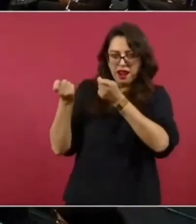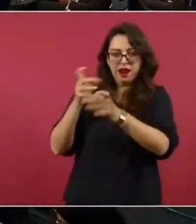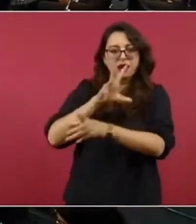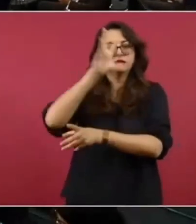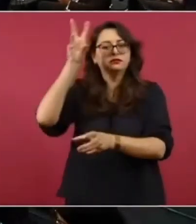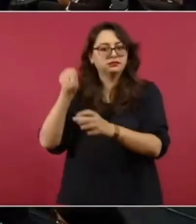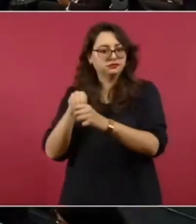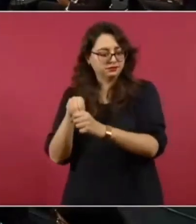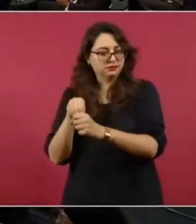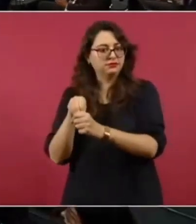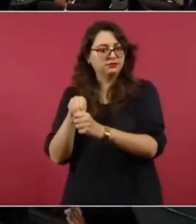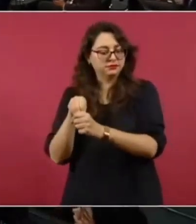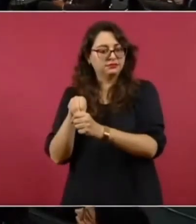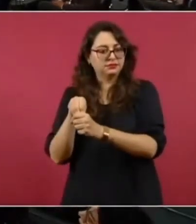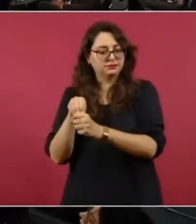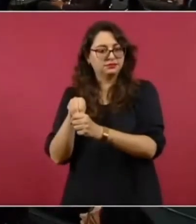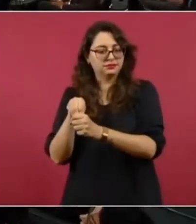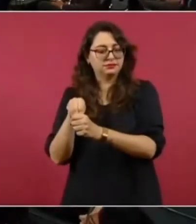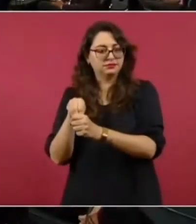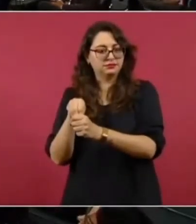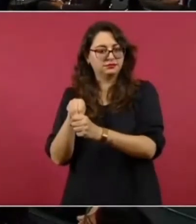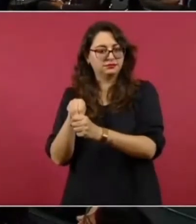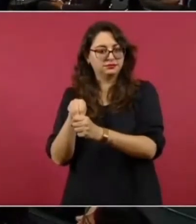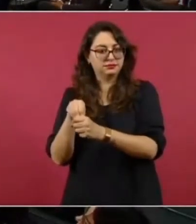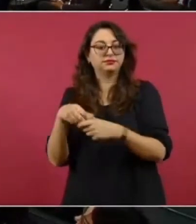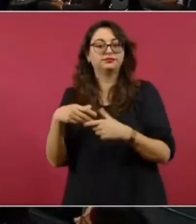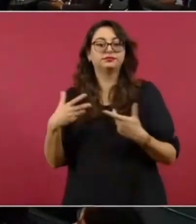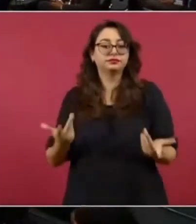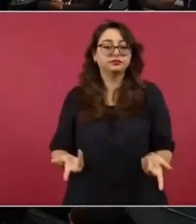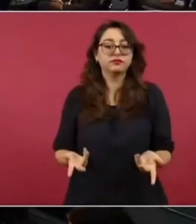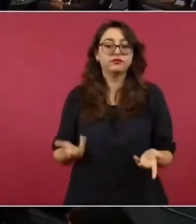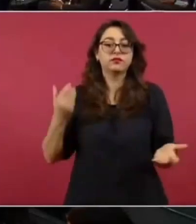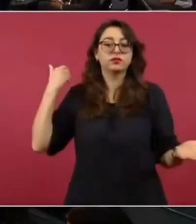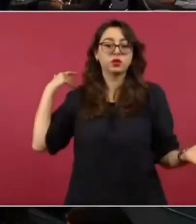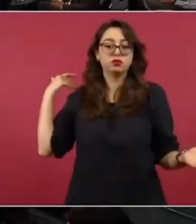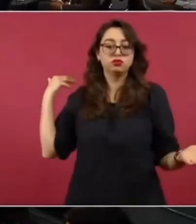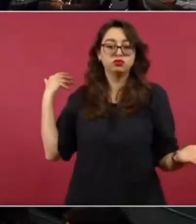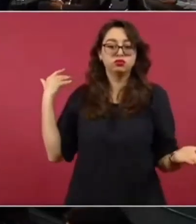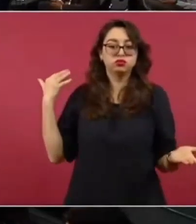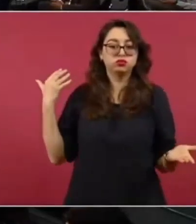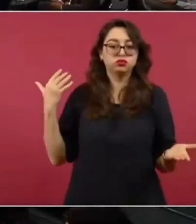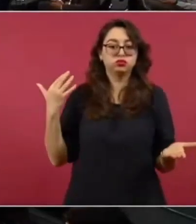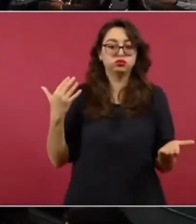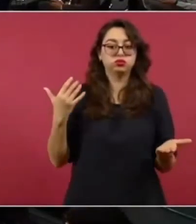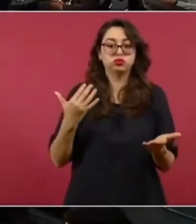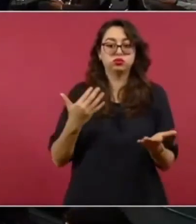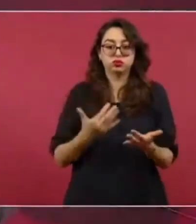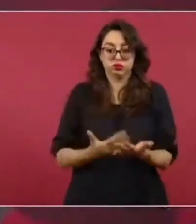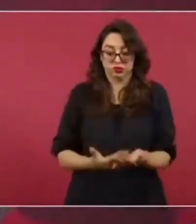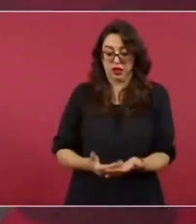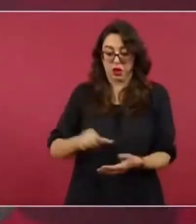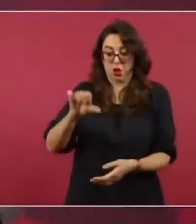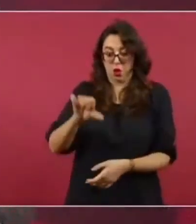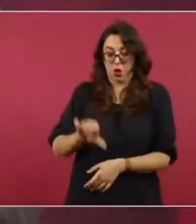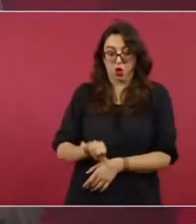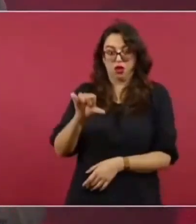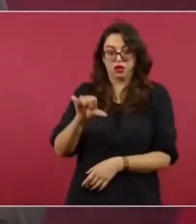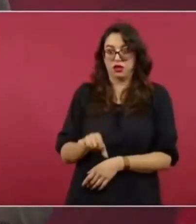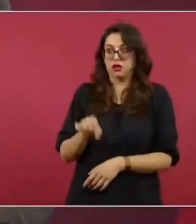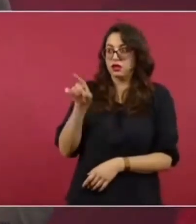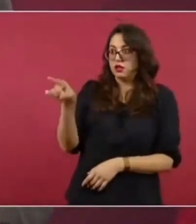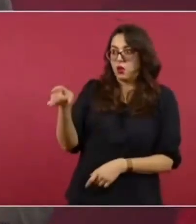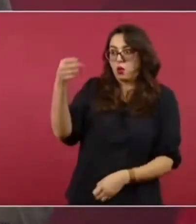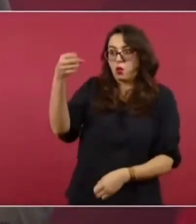entonces ¿qué es el criterio que prevalece en el Poder Judicial?